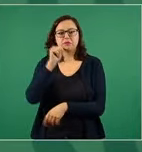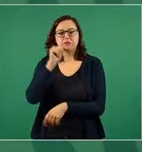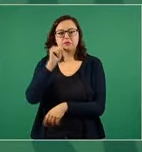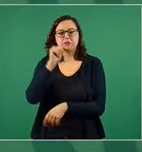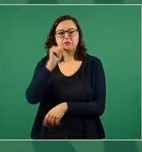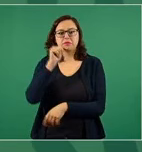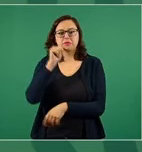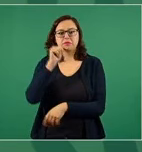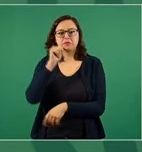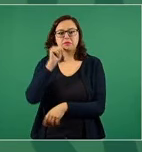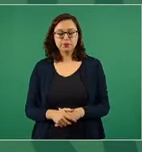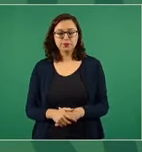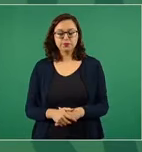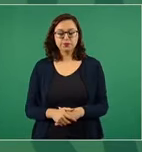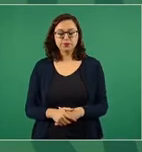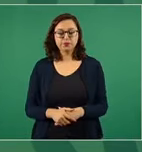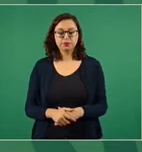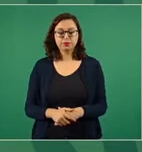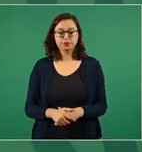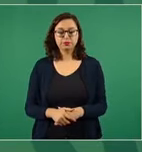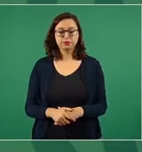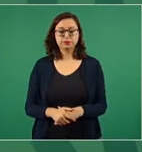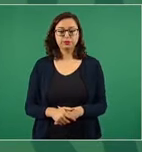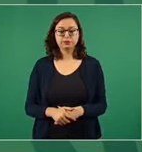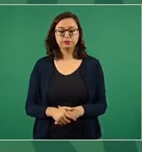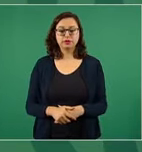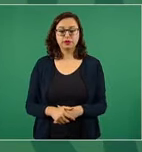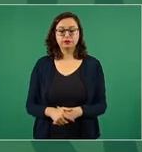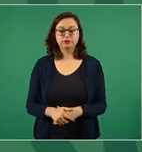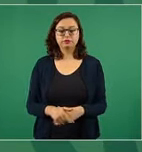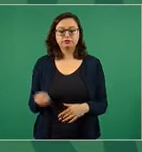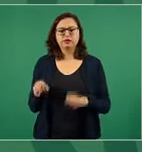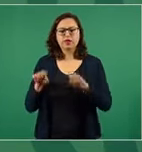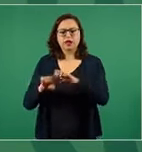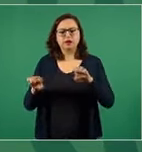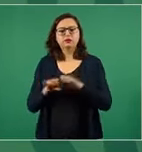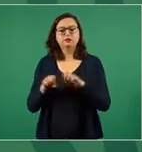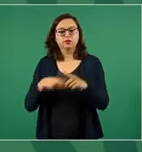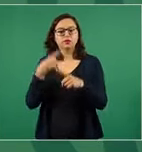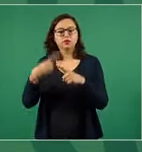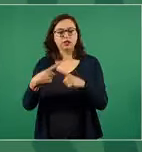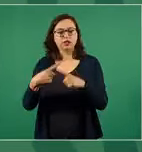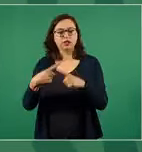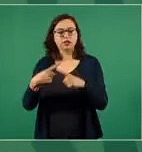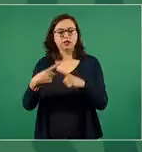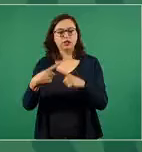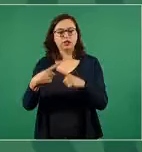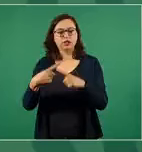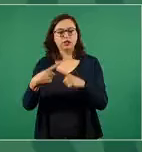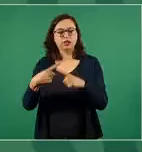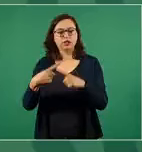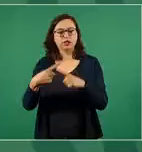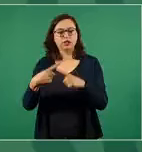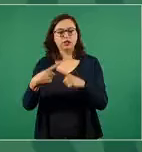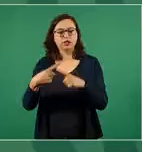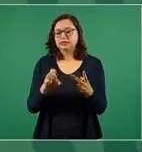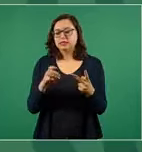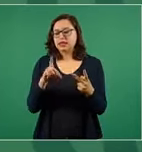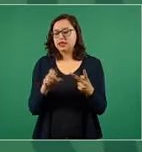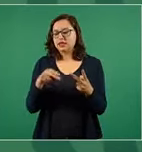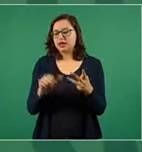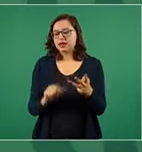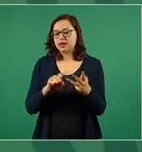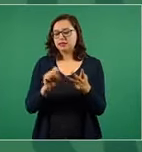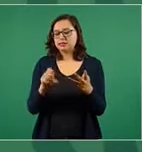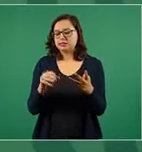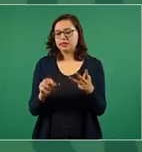se quedó la secretaria de Seguridad, el secretario de la Defensa, el secretario de Marina, el comandante de